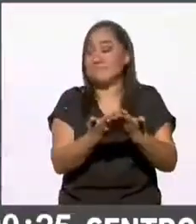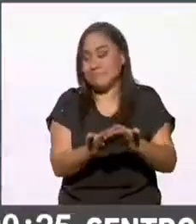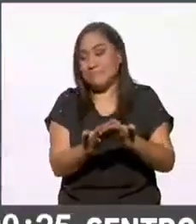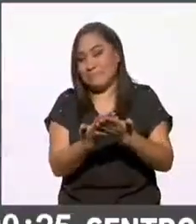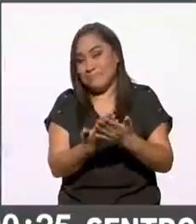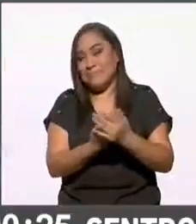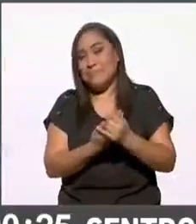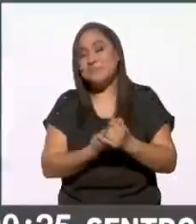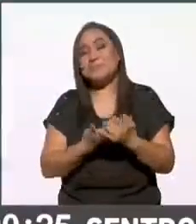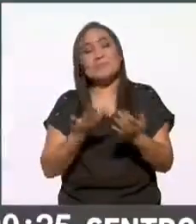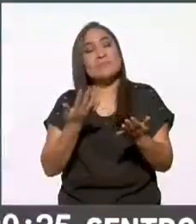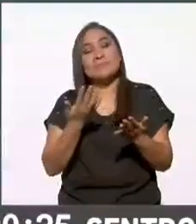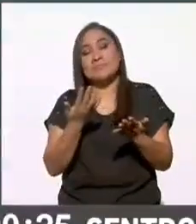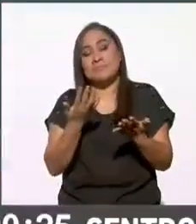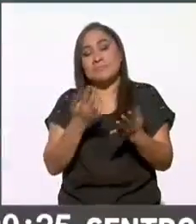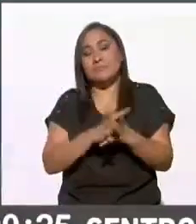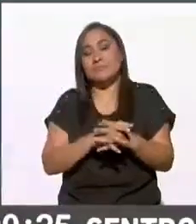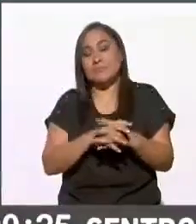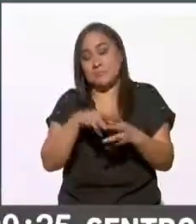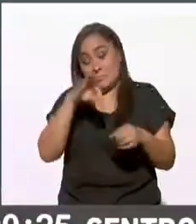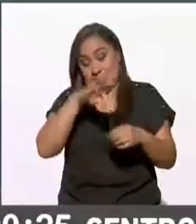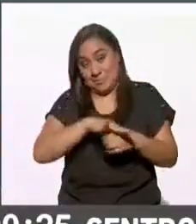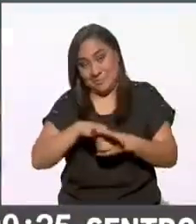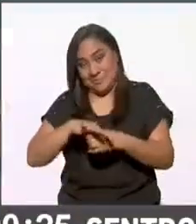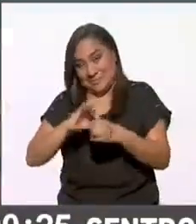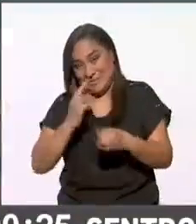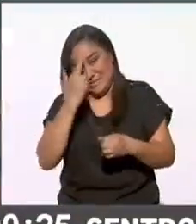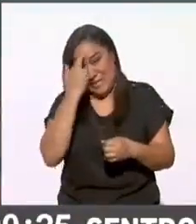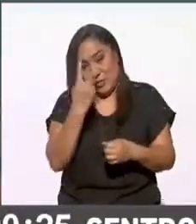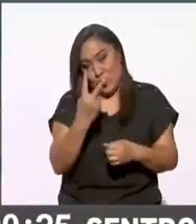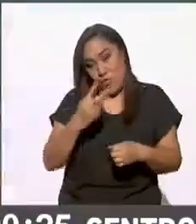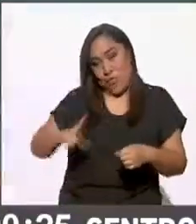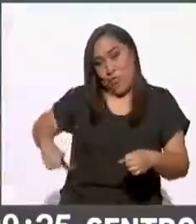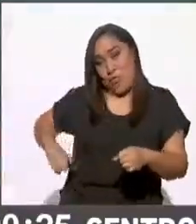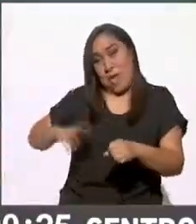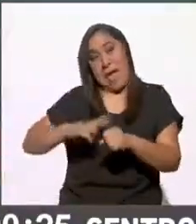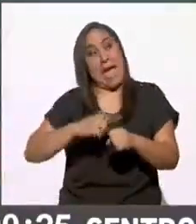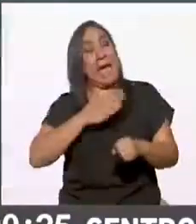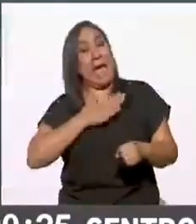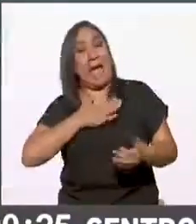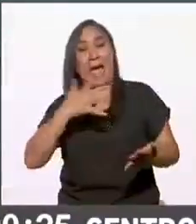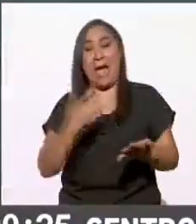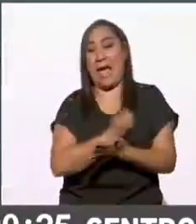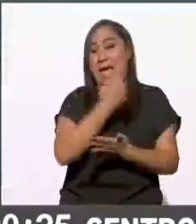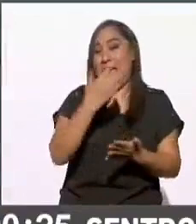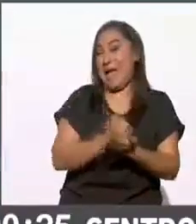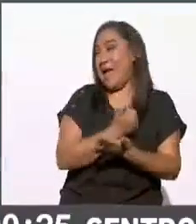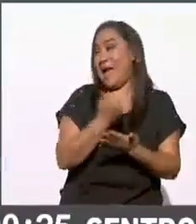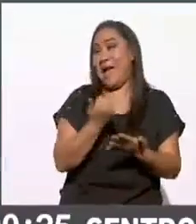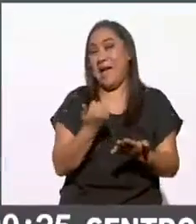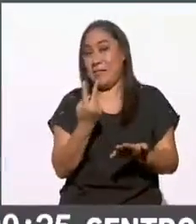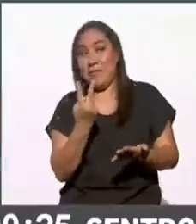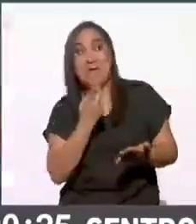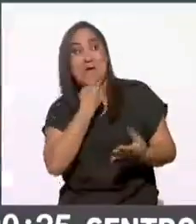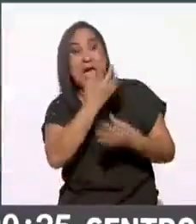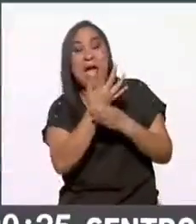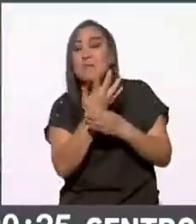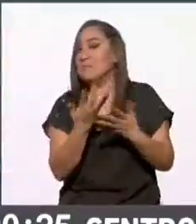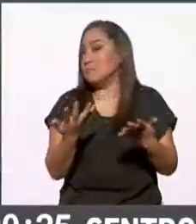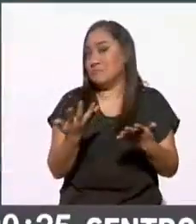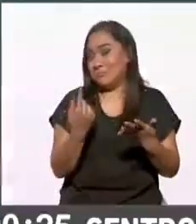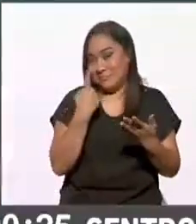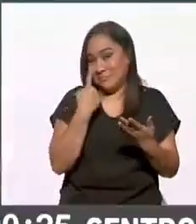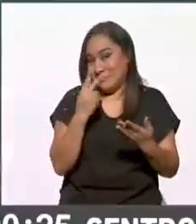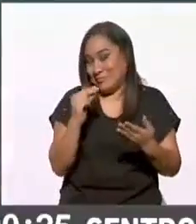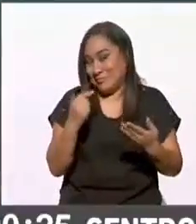en una hora de la elección teníamos dos gobernadores declarados y los dos Nuevo León justamente que ya había